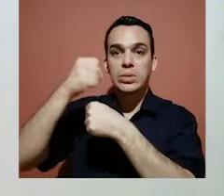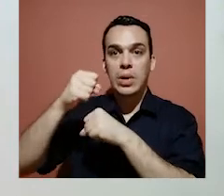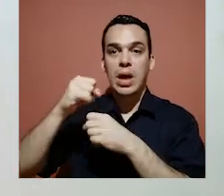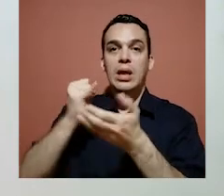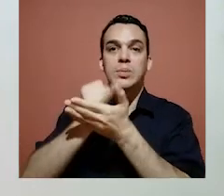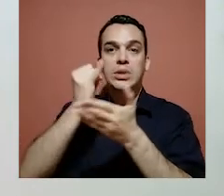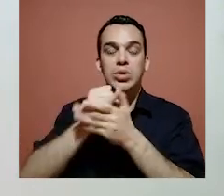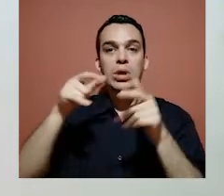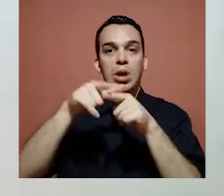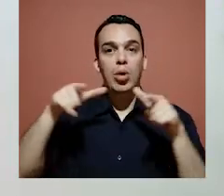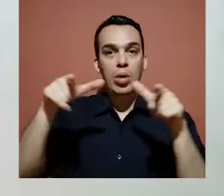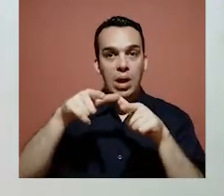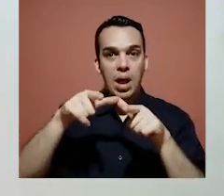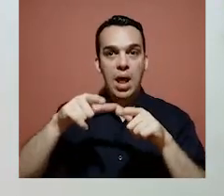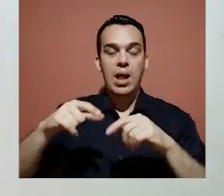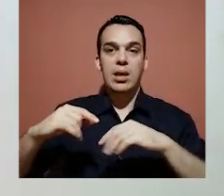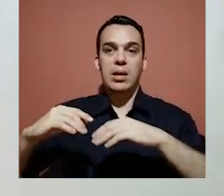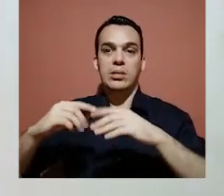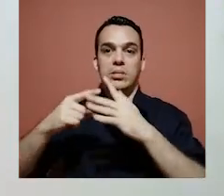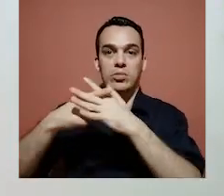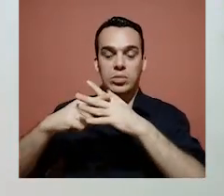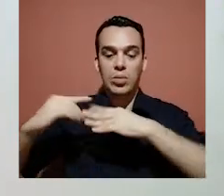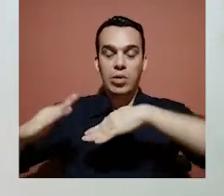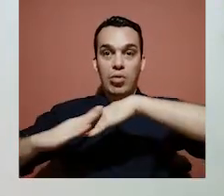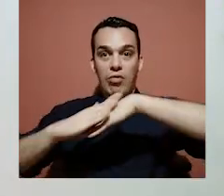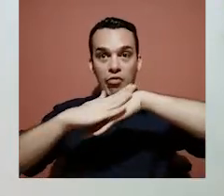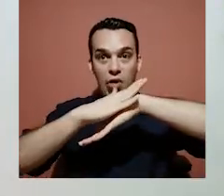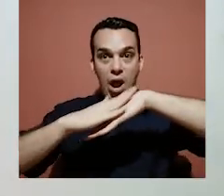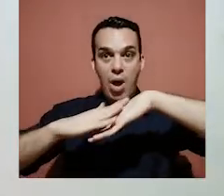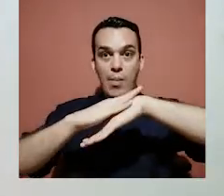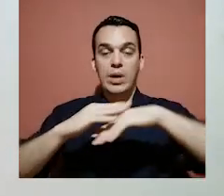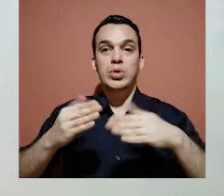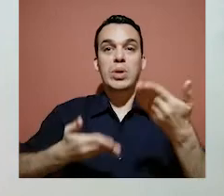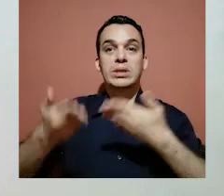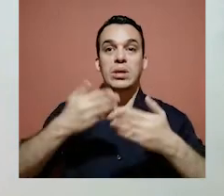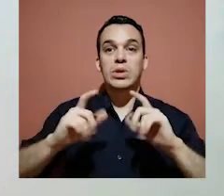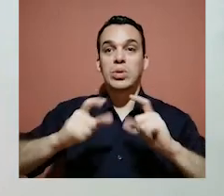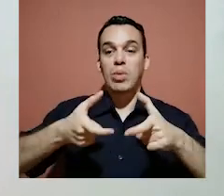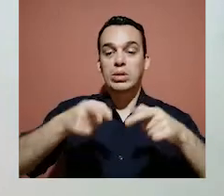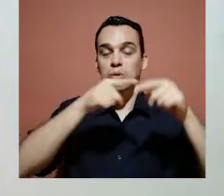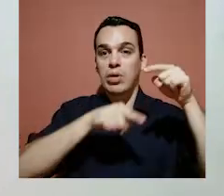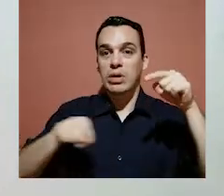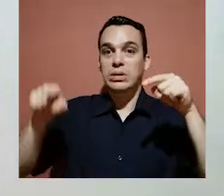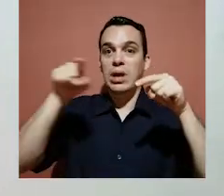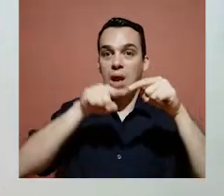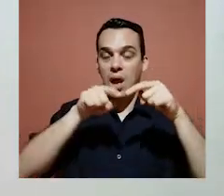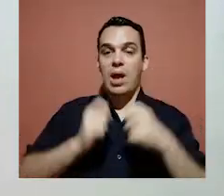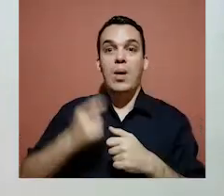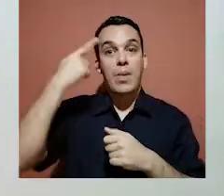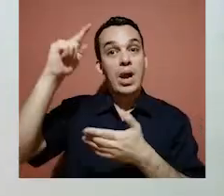locales comerciales, mantenimiento de rampas, sobre el servicio de reciclaje, se pueden comunicar con nosotros,